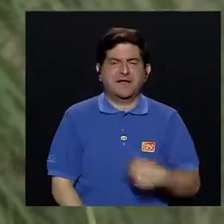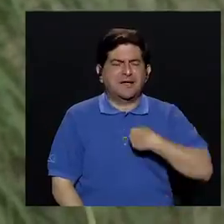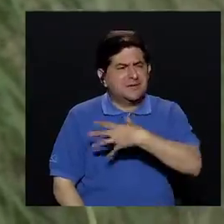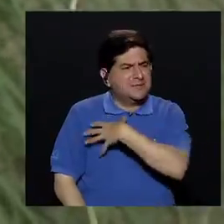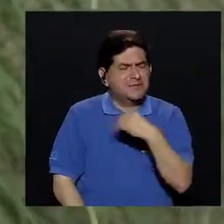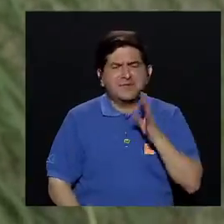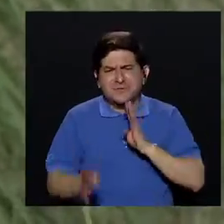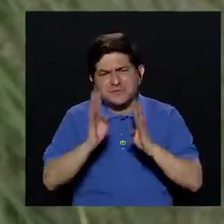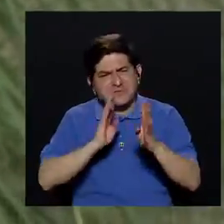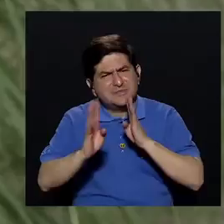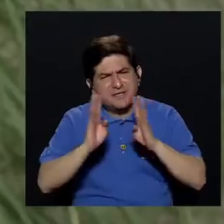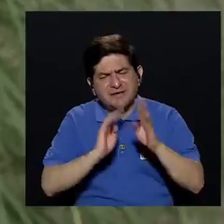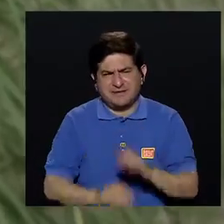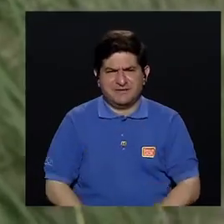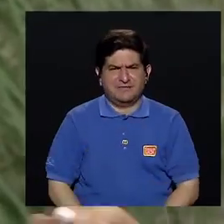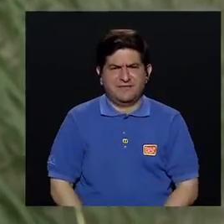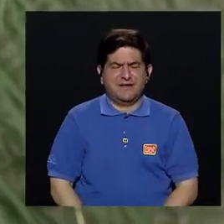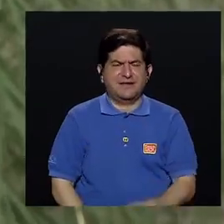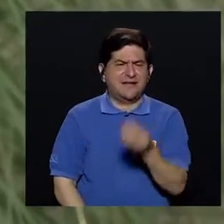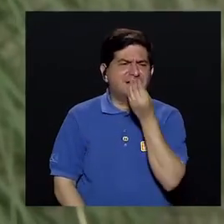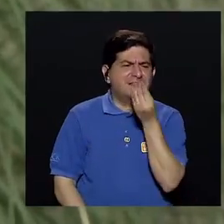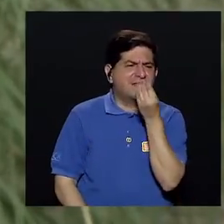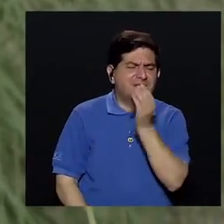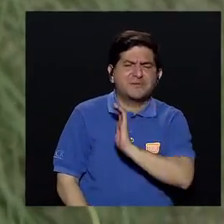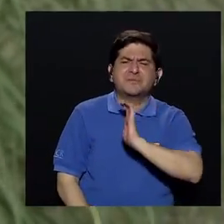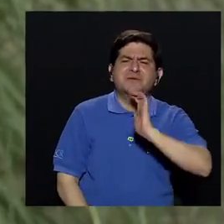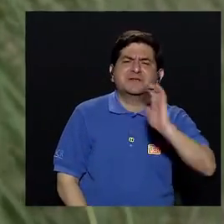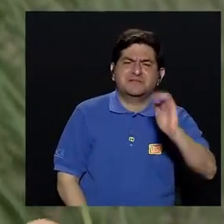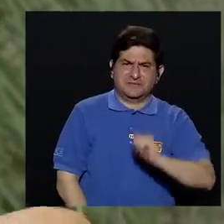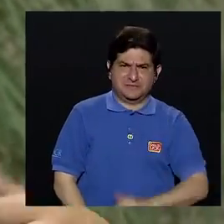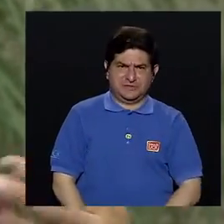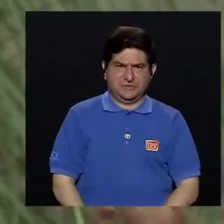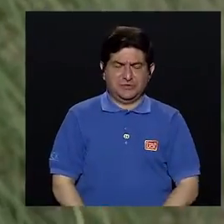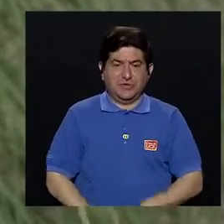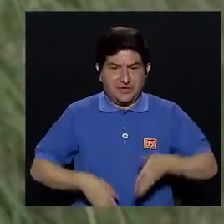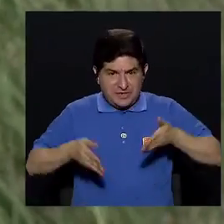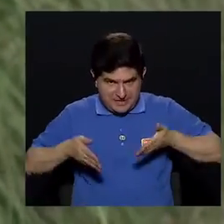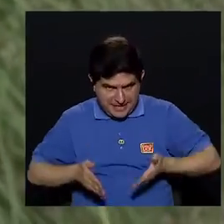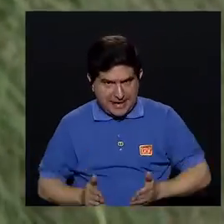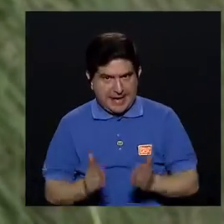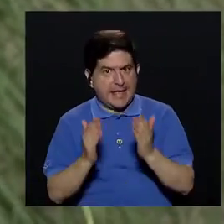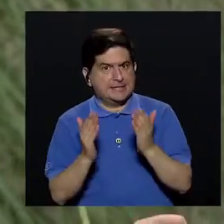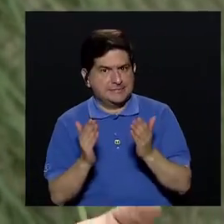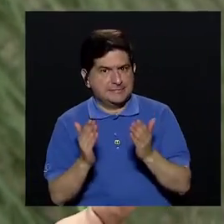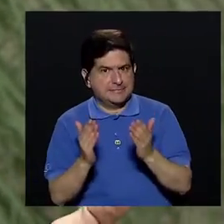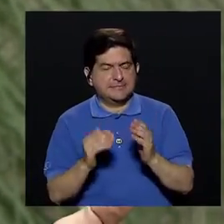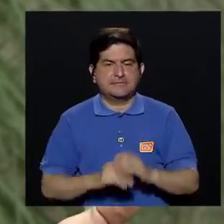gustaría ahora que conversáramos acerca de la alimentación de los niños tanto en el nacimiento